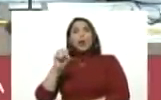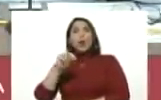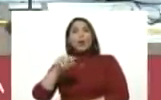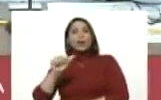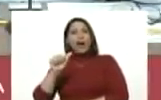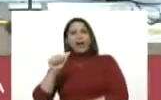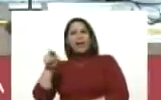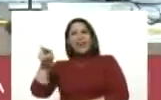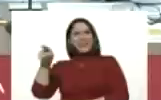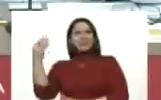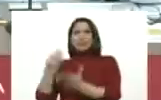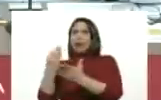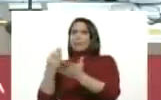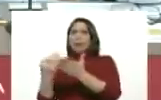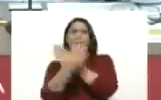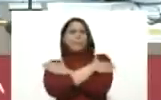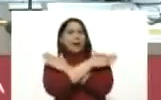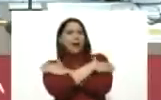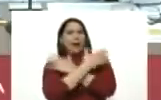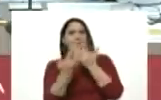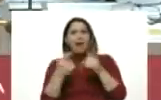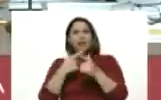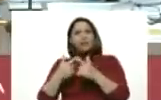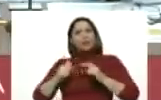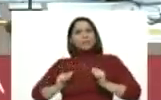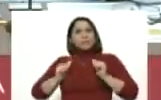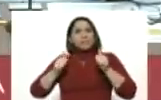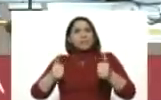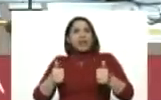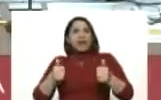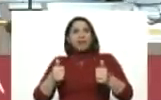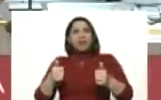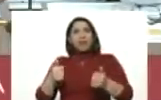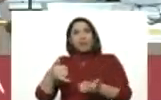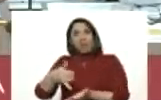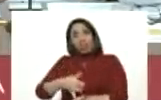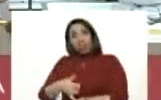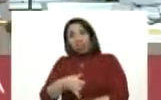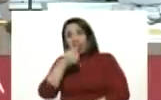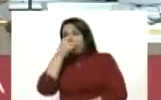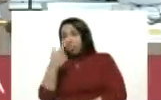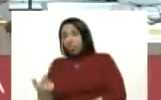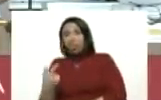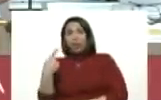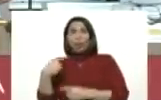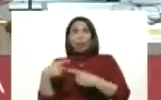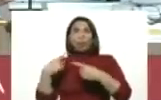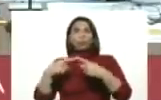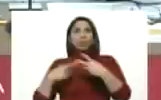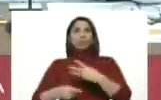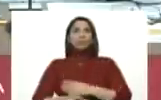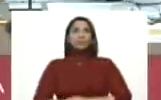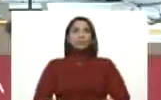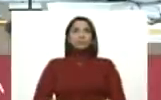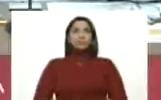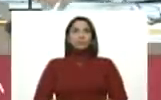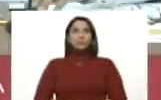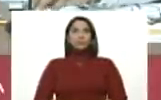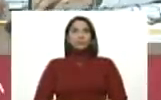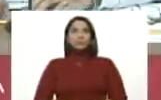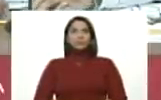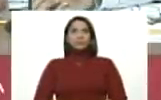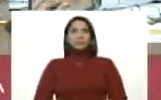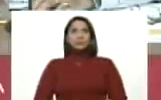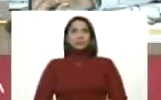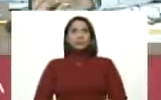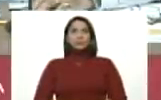Es así. Y bueno, comienza entonces a relajarse las cosas, etcétera, etcétera.